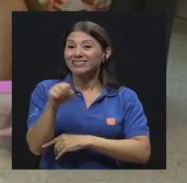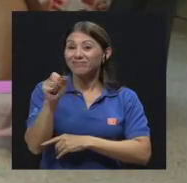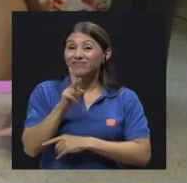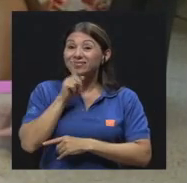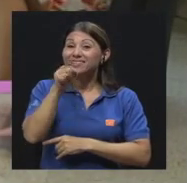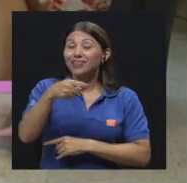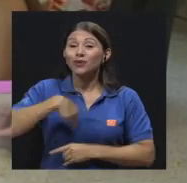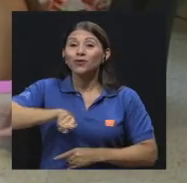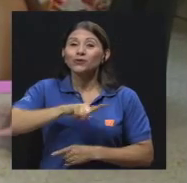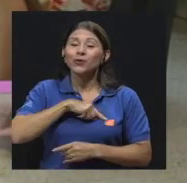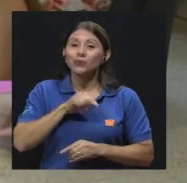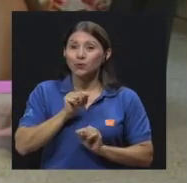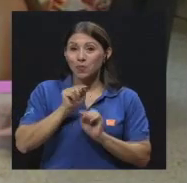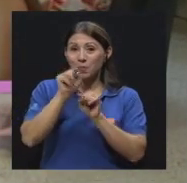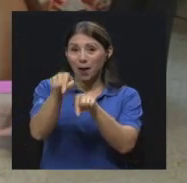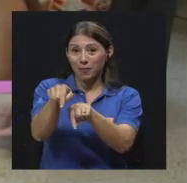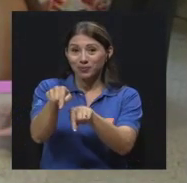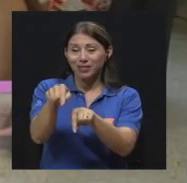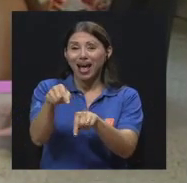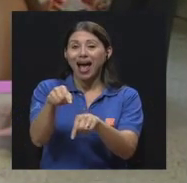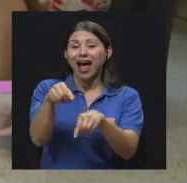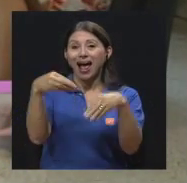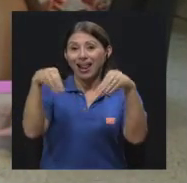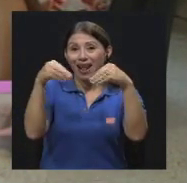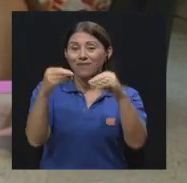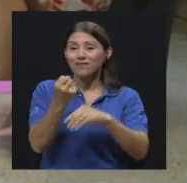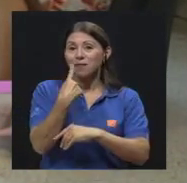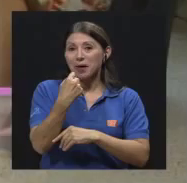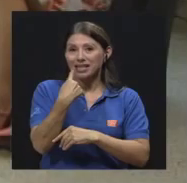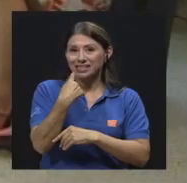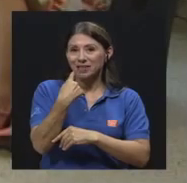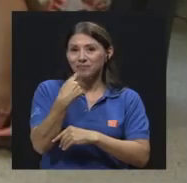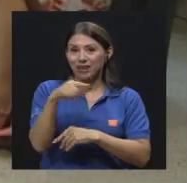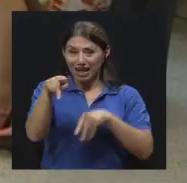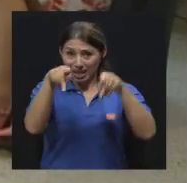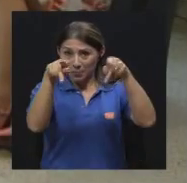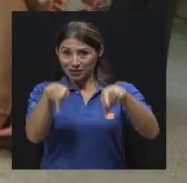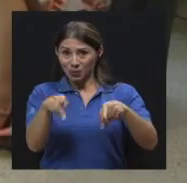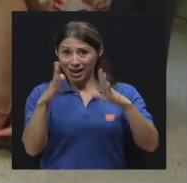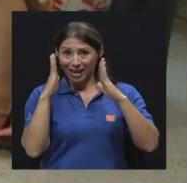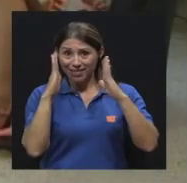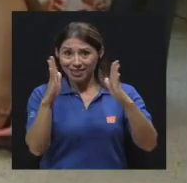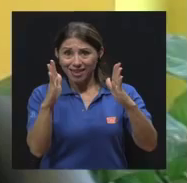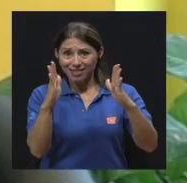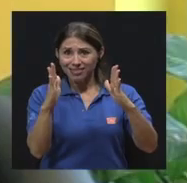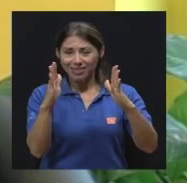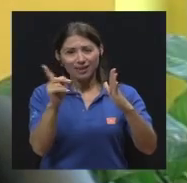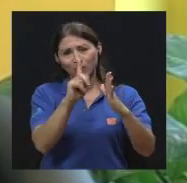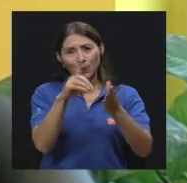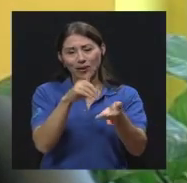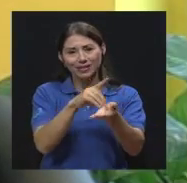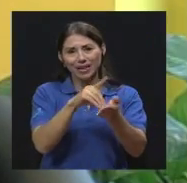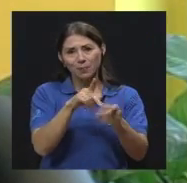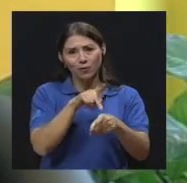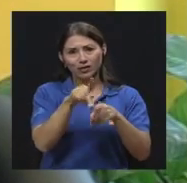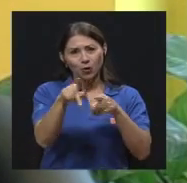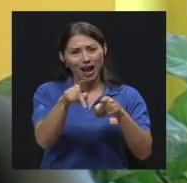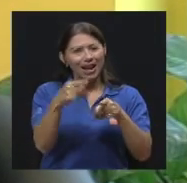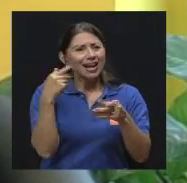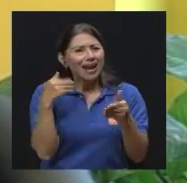y comprar una crema y le decimos al que atiende la farmacia, que generalmente no es el profesional. Ese es